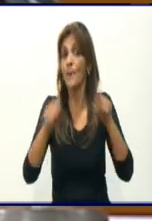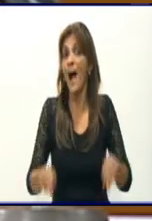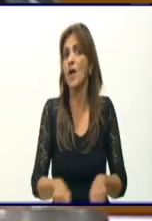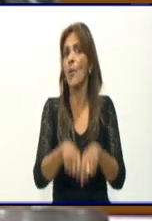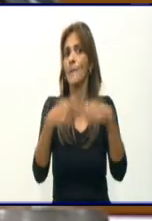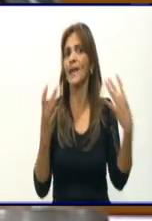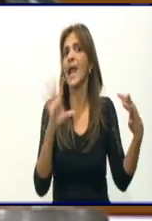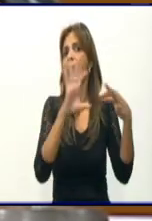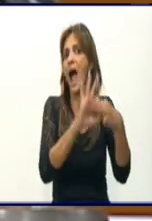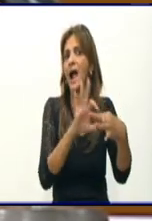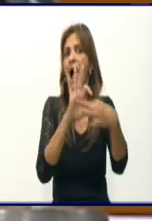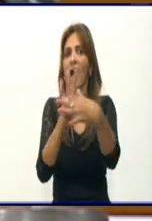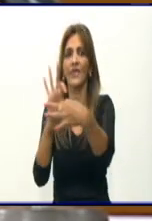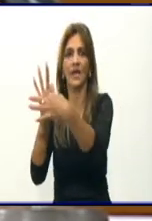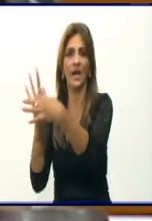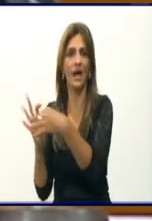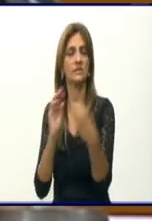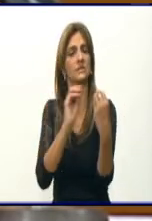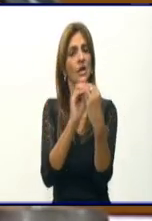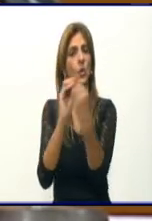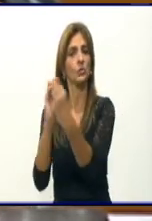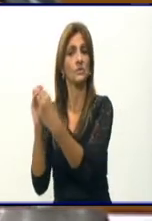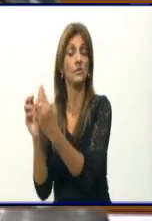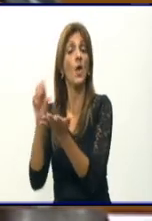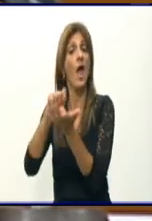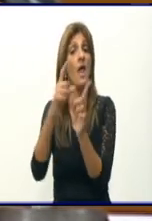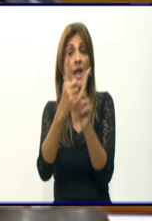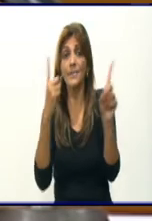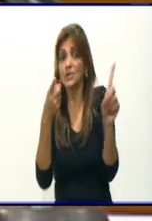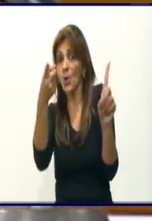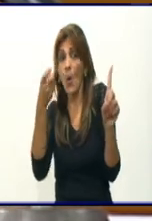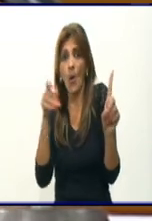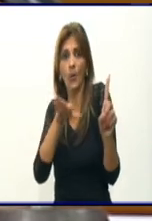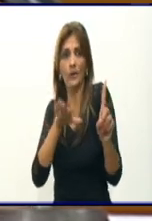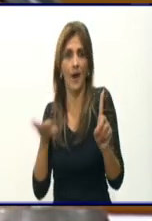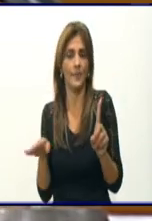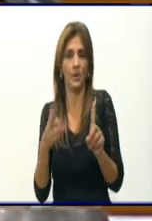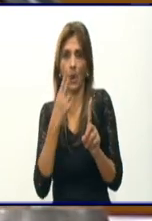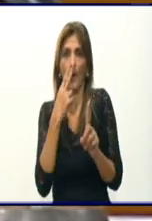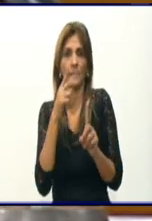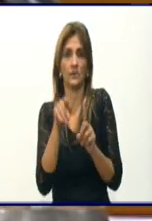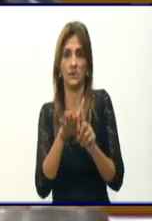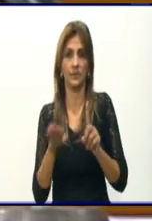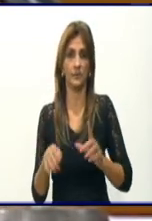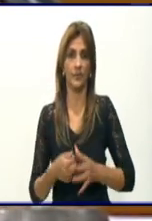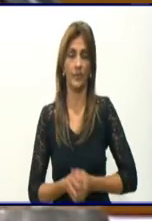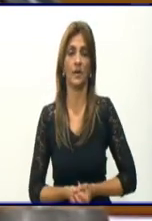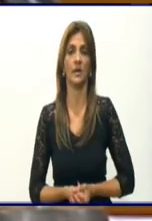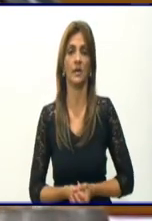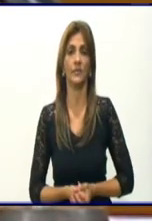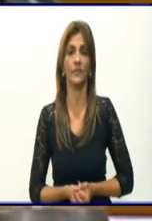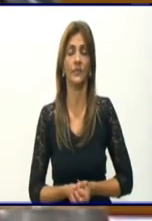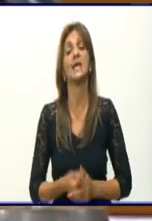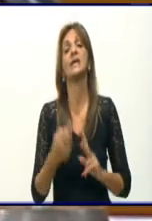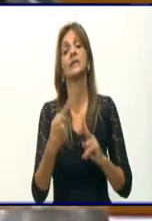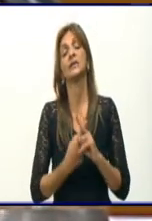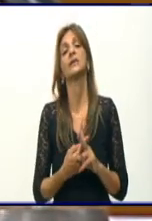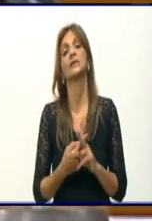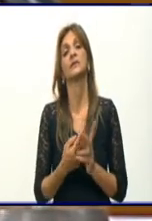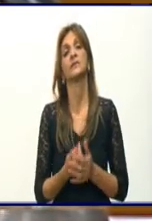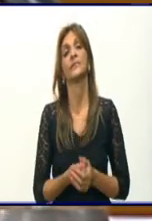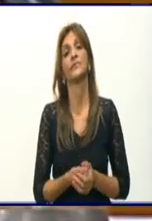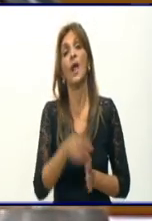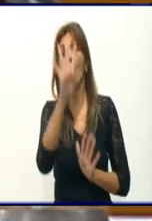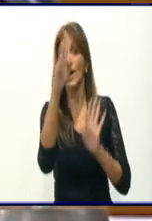una contención de la epidemia, es el aislamiento oportuno, es la detención temprana y el aislamiento oportuno de los casos. Y la cuarta parte es la